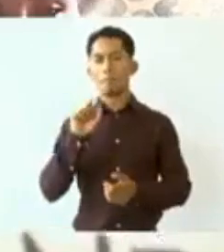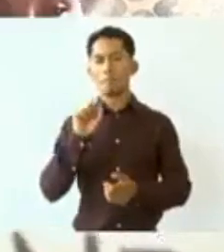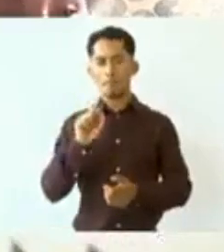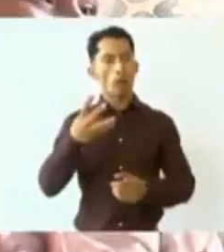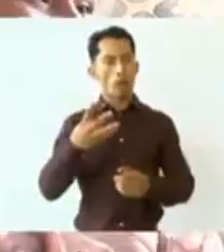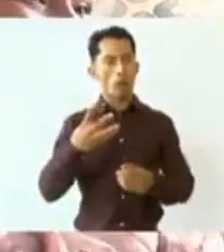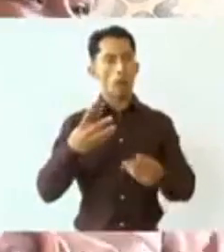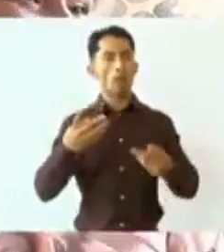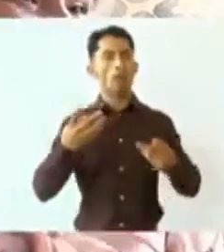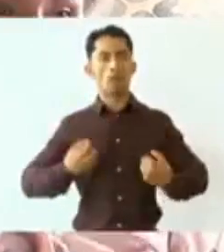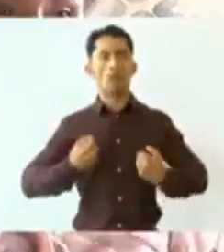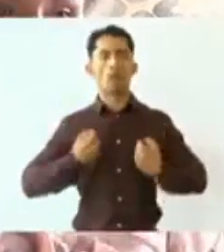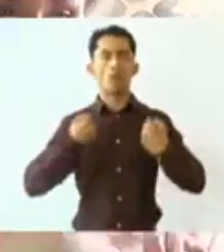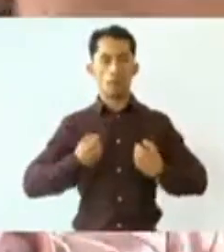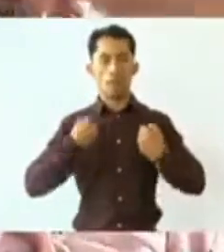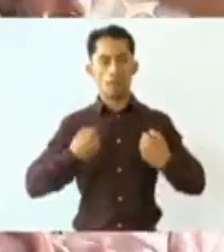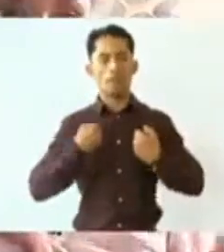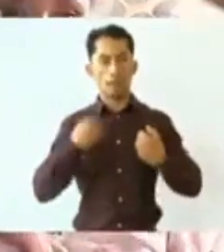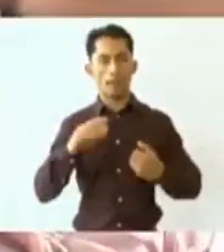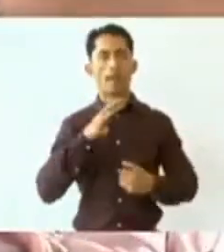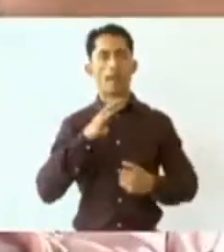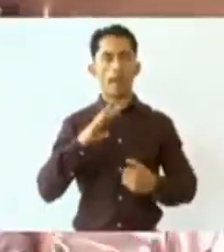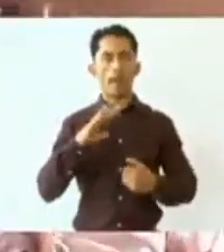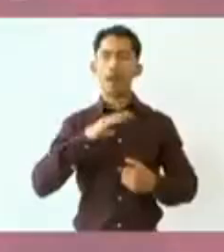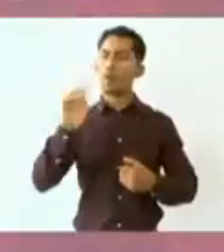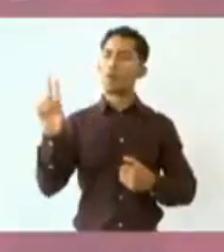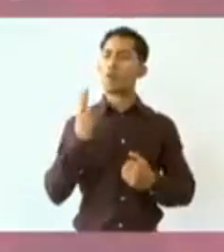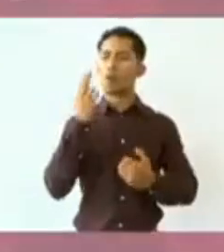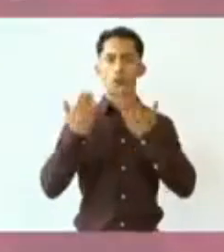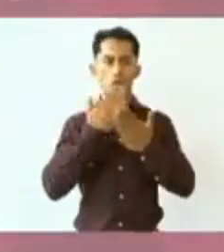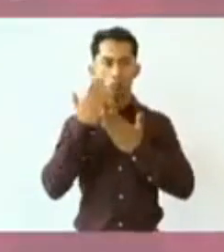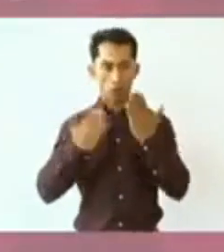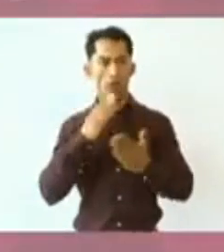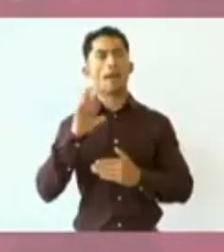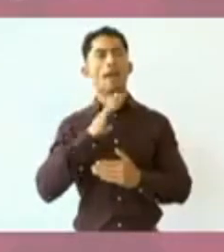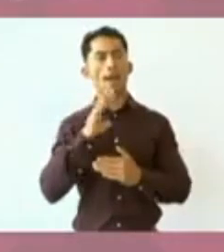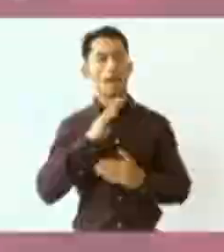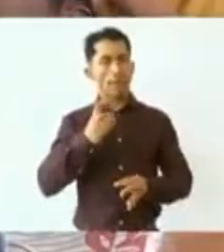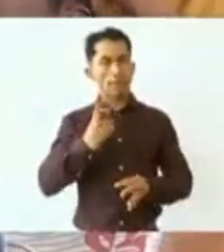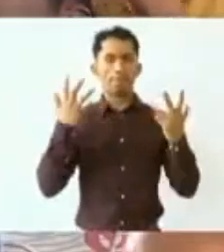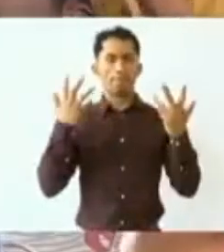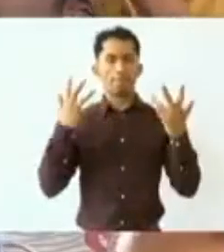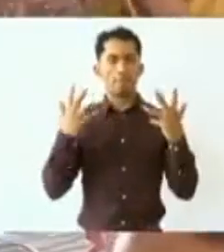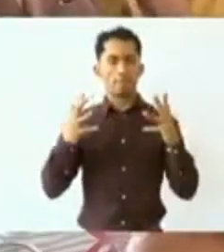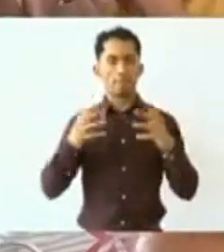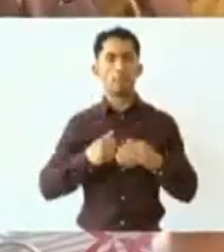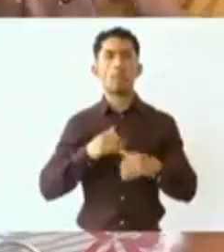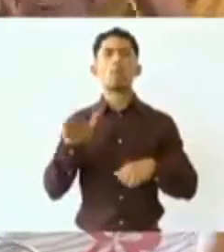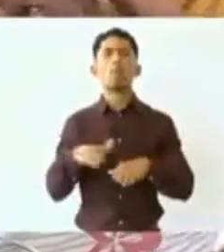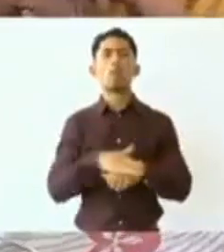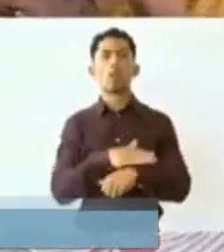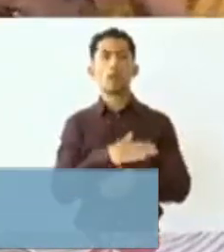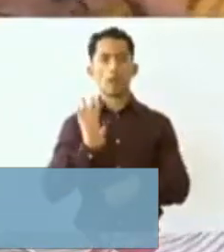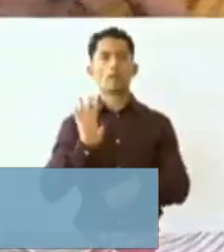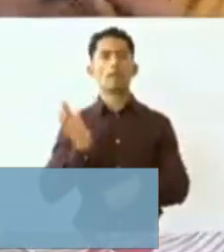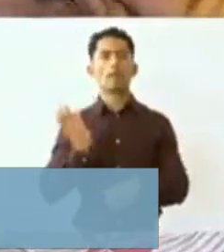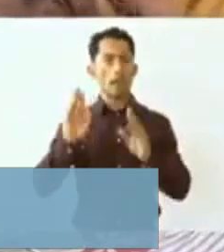de reforma constitucional para que los programas del bienestar lleguen a la gente que más lo requiere. Porque ya se elevó